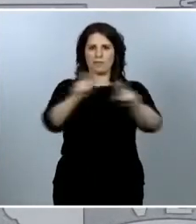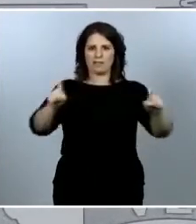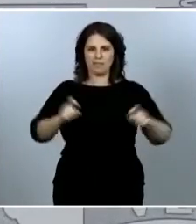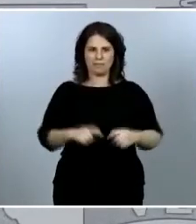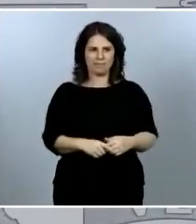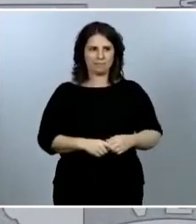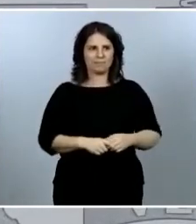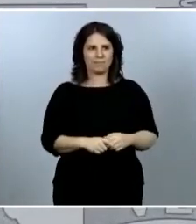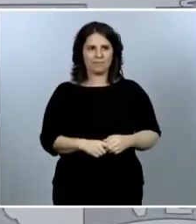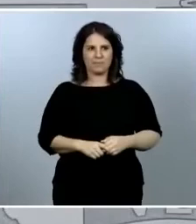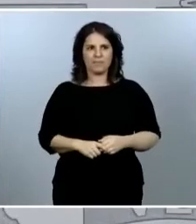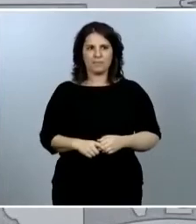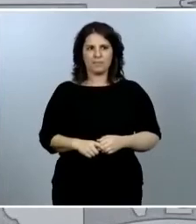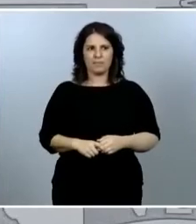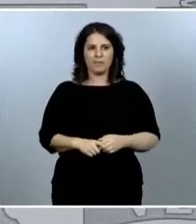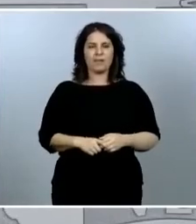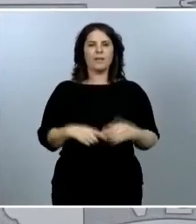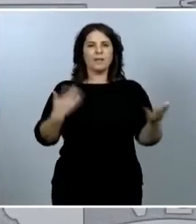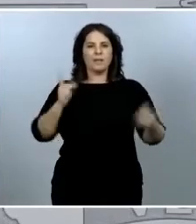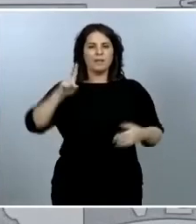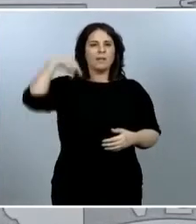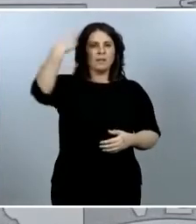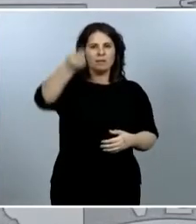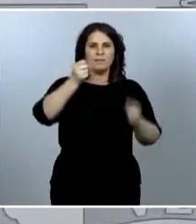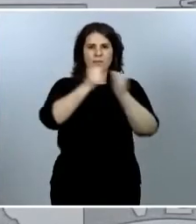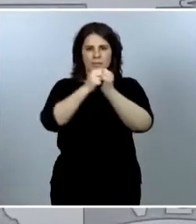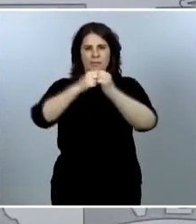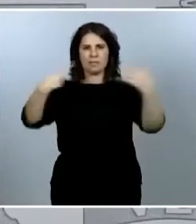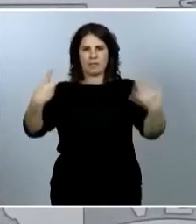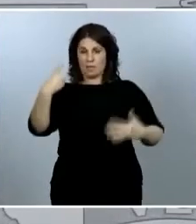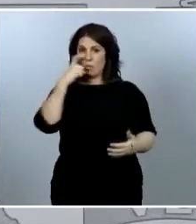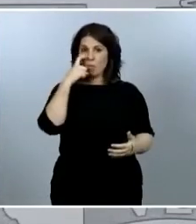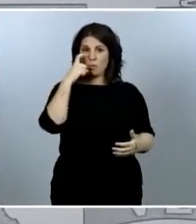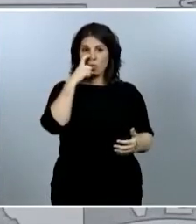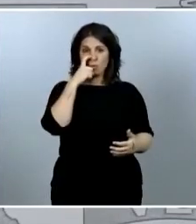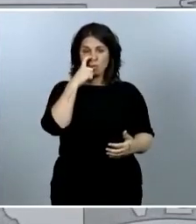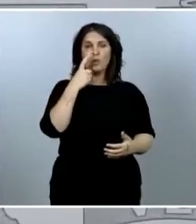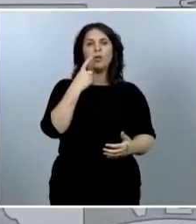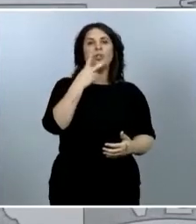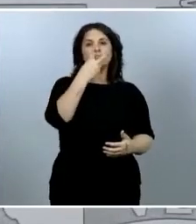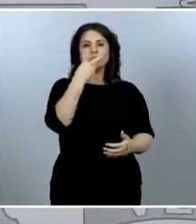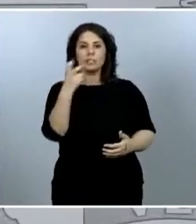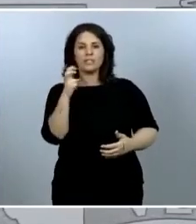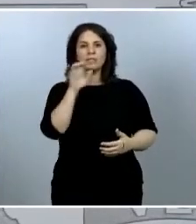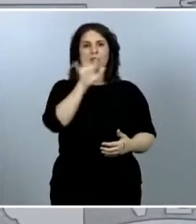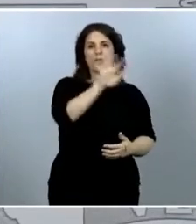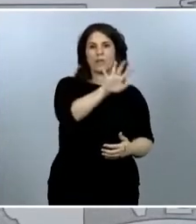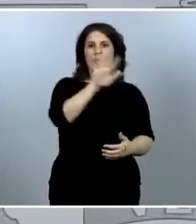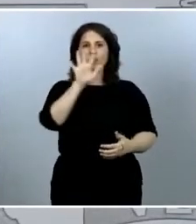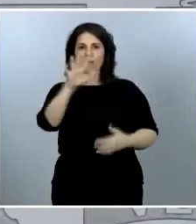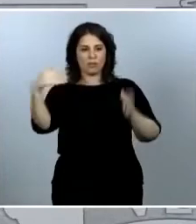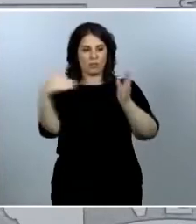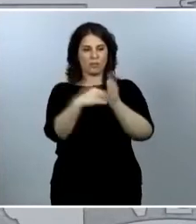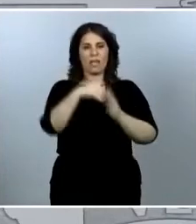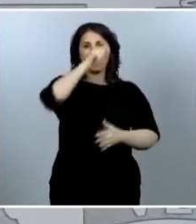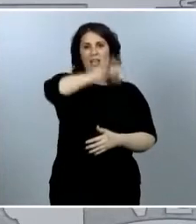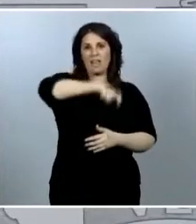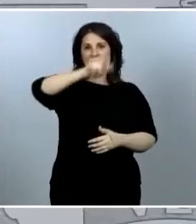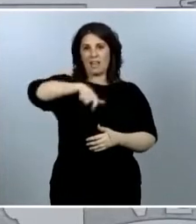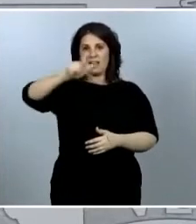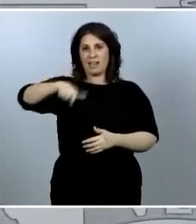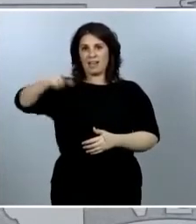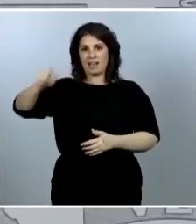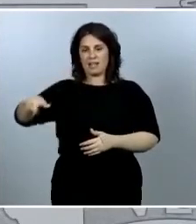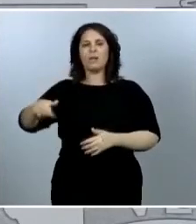y es que el próximo día 26 de junio 255.000 ciudadanos y ciudadanas de nuestro país recibirán el